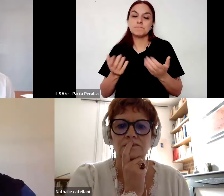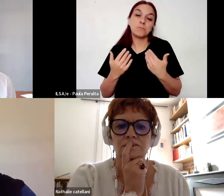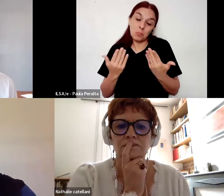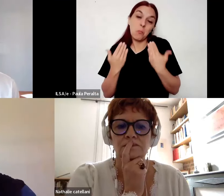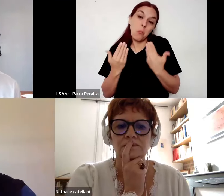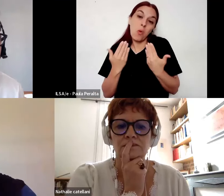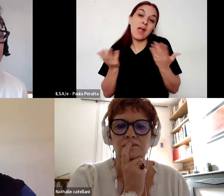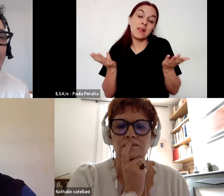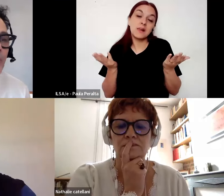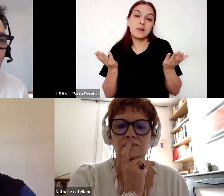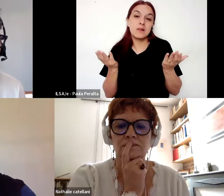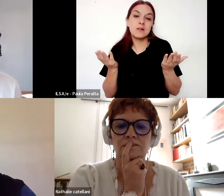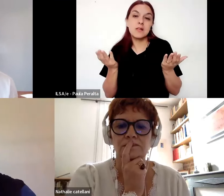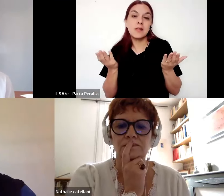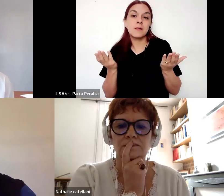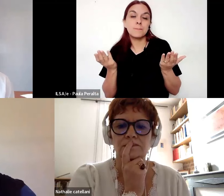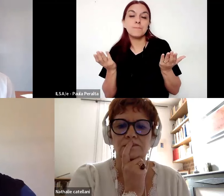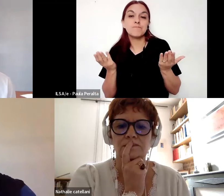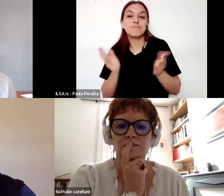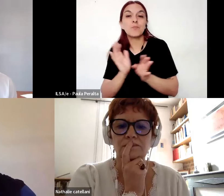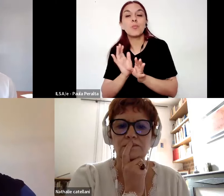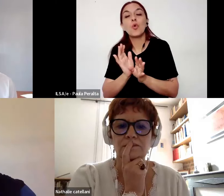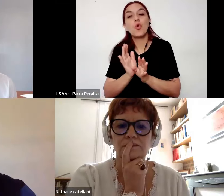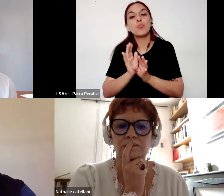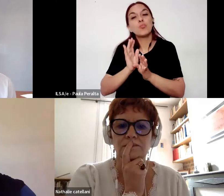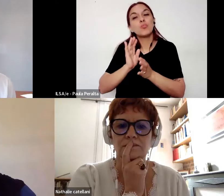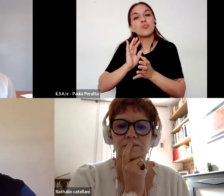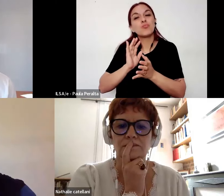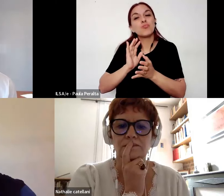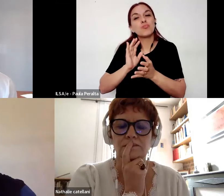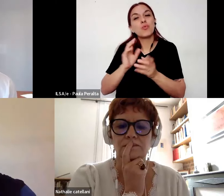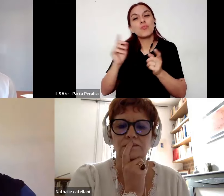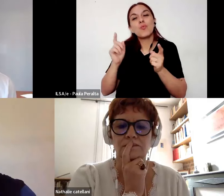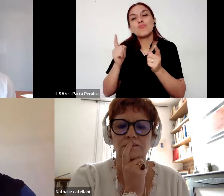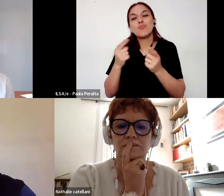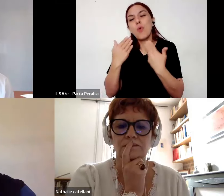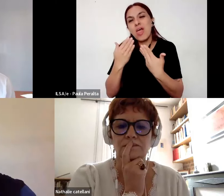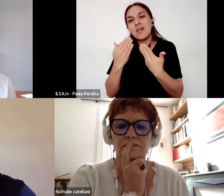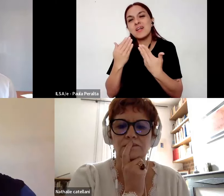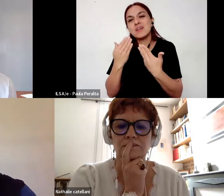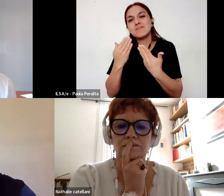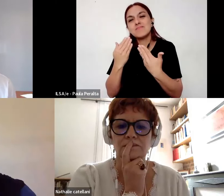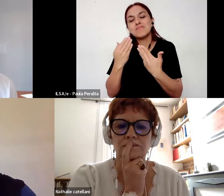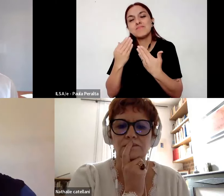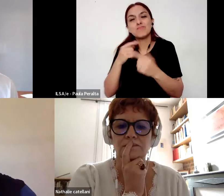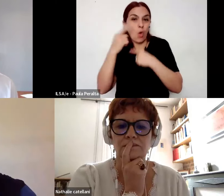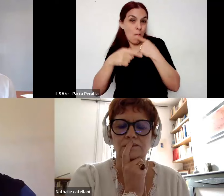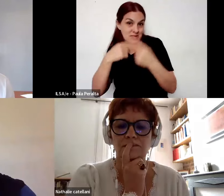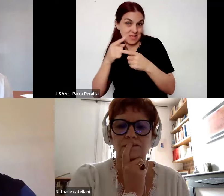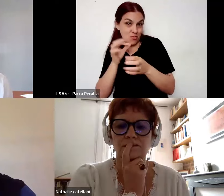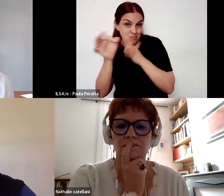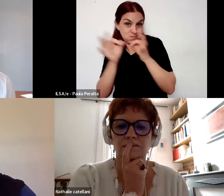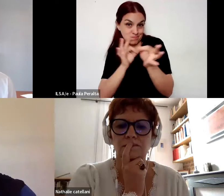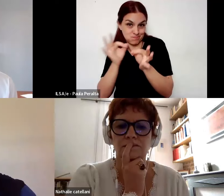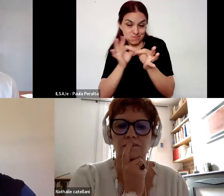poder tener también una una nueva una nueva síntesis para seguir conversando en esto de